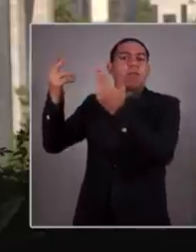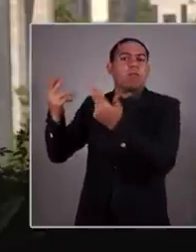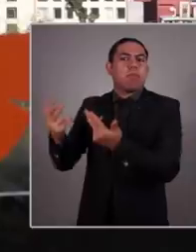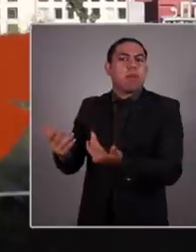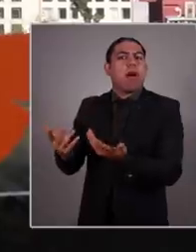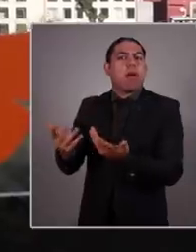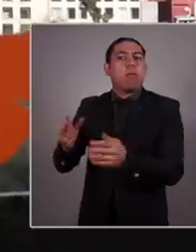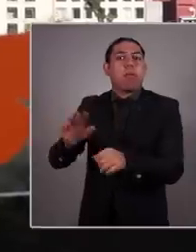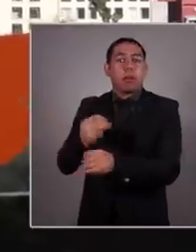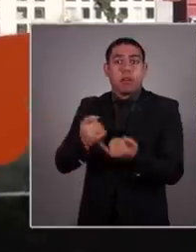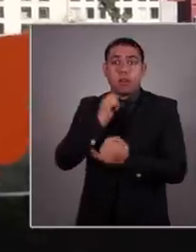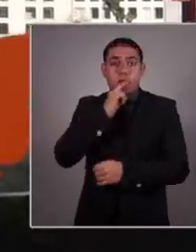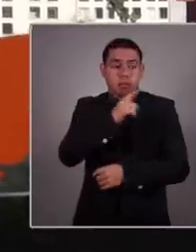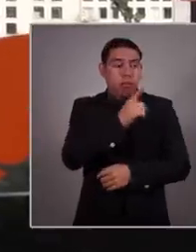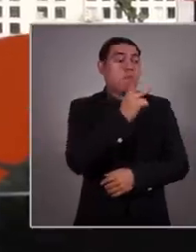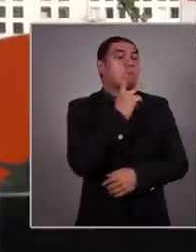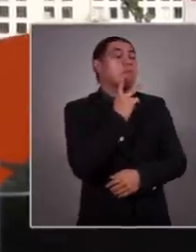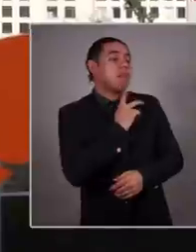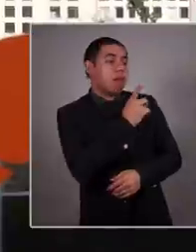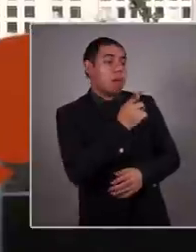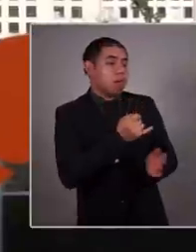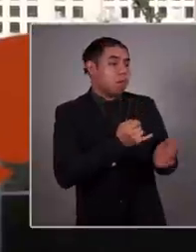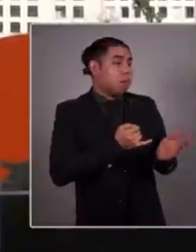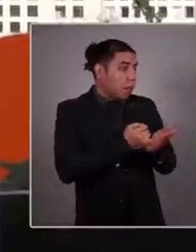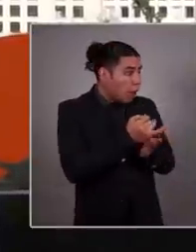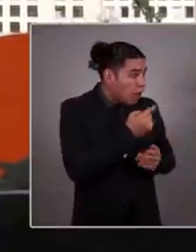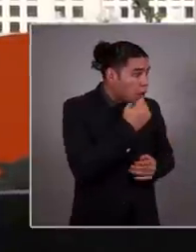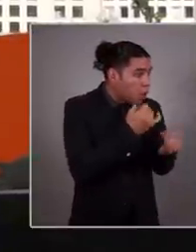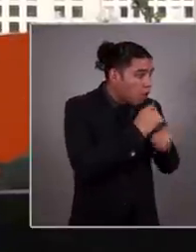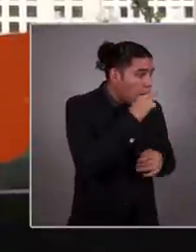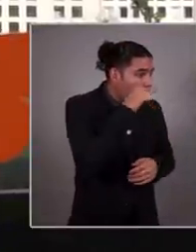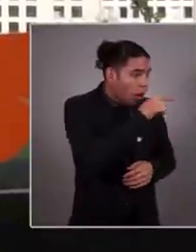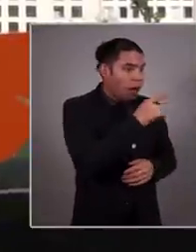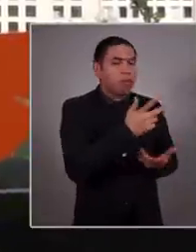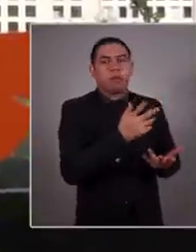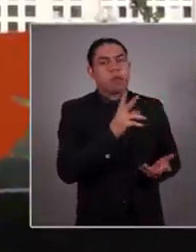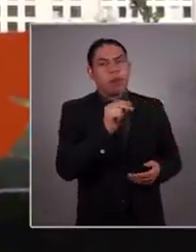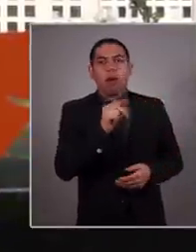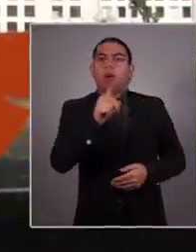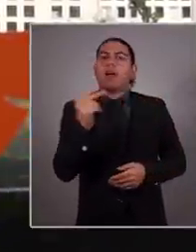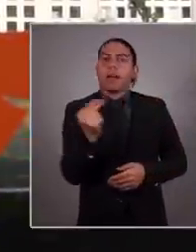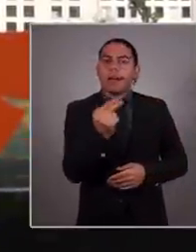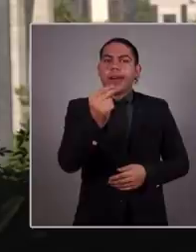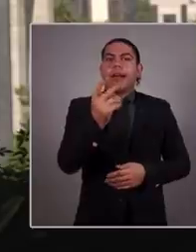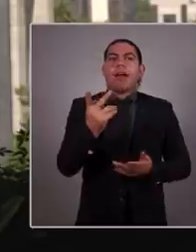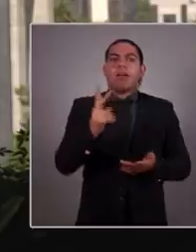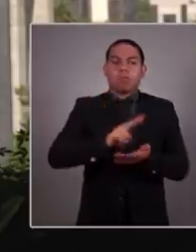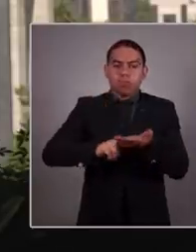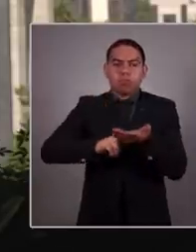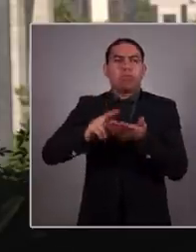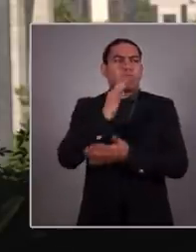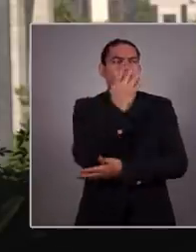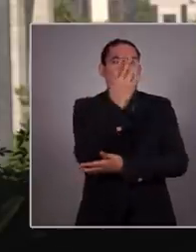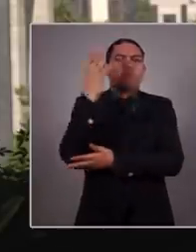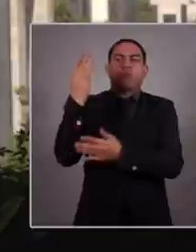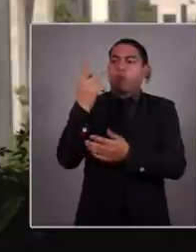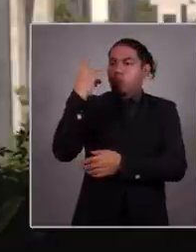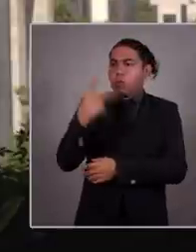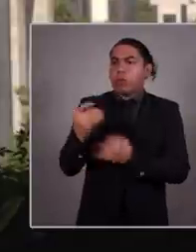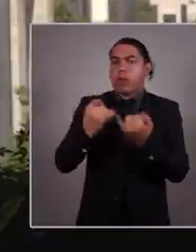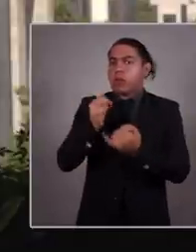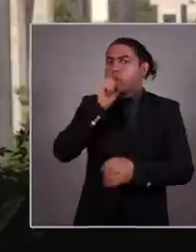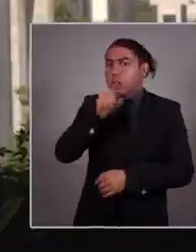Apostar a las refinerías es pasado. México merece futuro. Un trato verde para construir un modelo de desarrollo basado en la